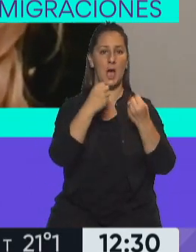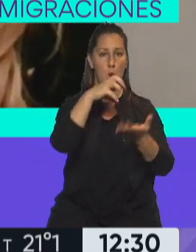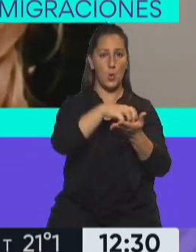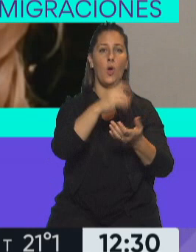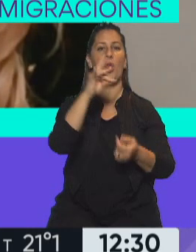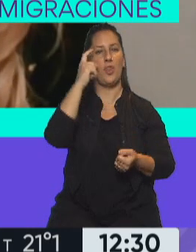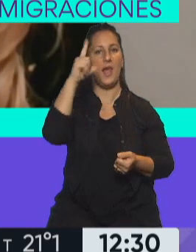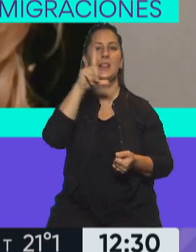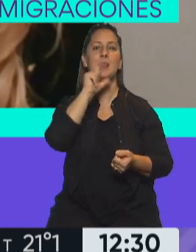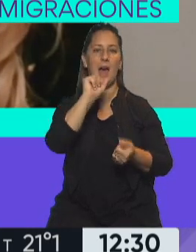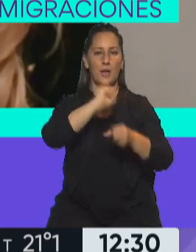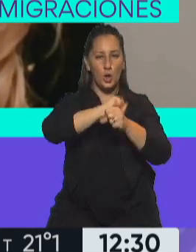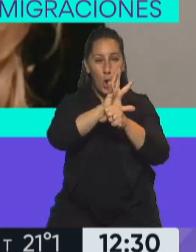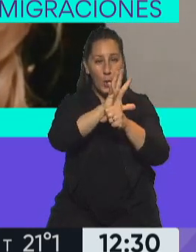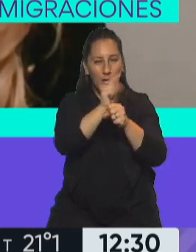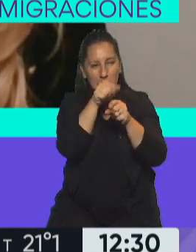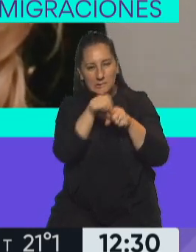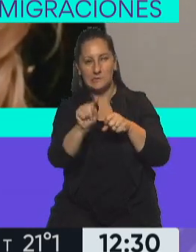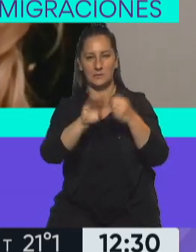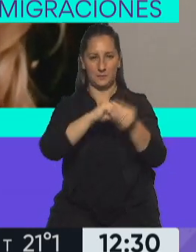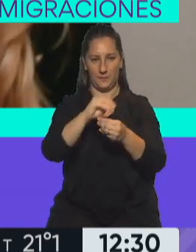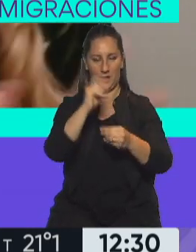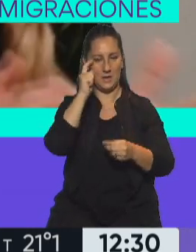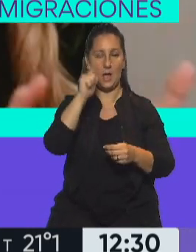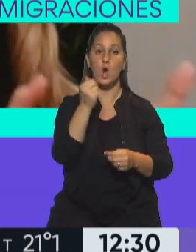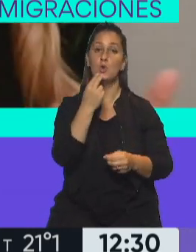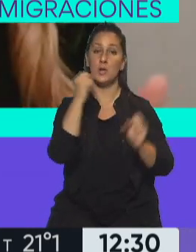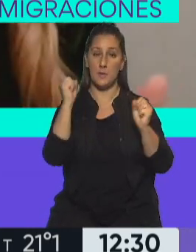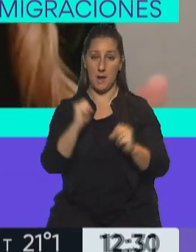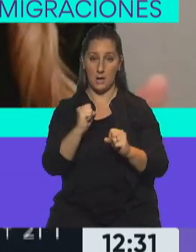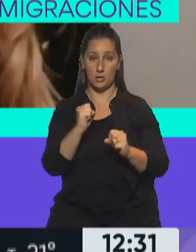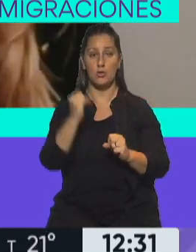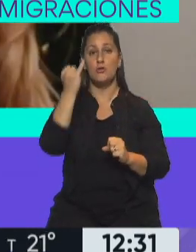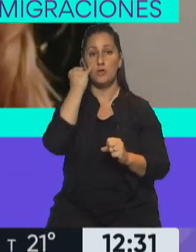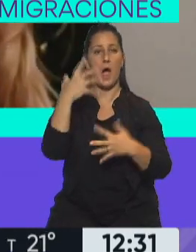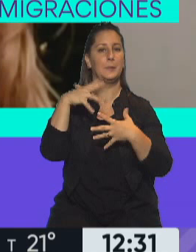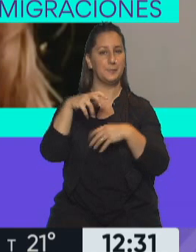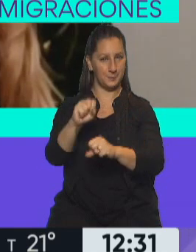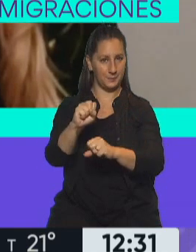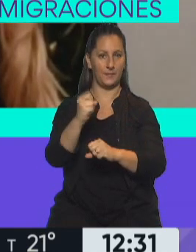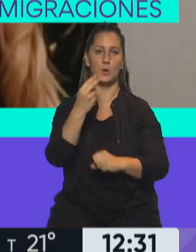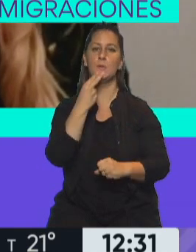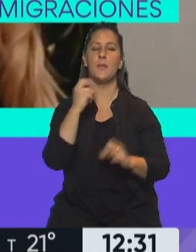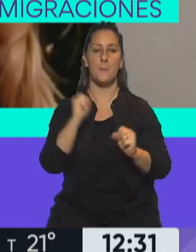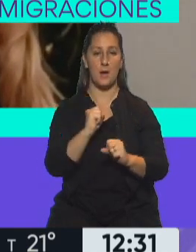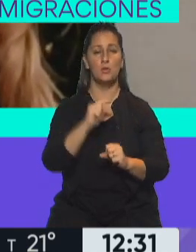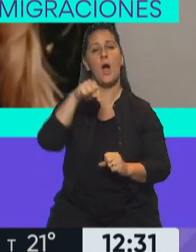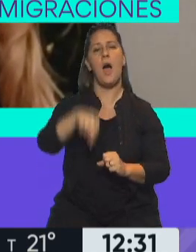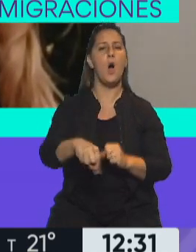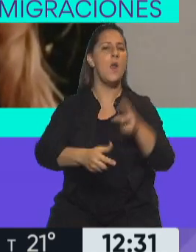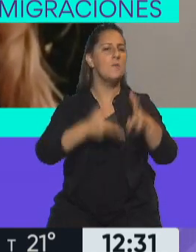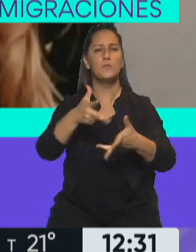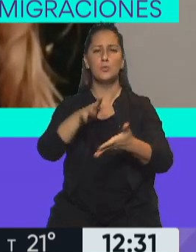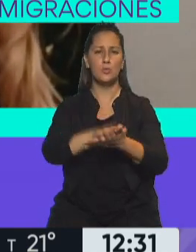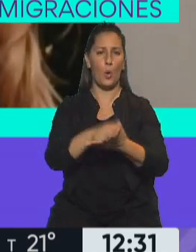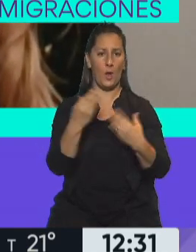Delta. Esos fueron los casos hace el 11 de mayo. O estamos hablando de casos que ya se detectaron y lo que hoy estamos haciendo mención es